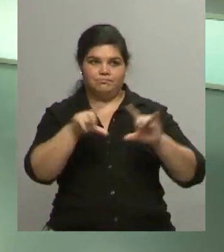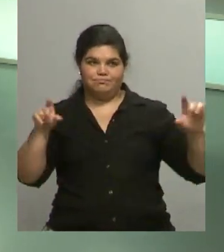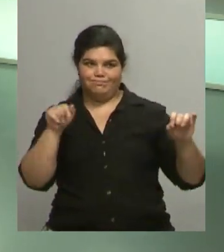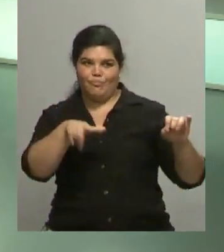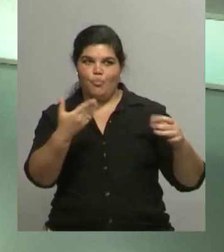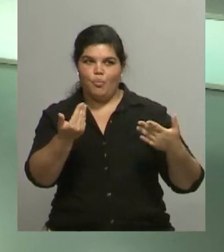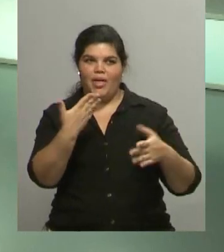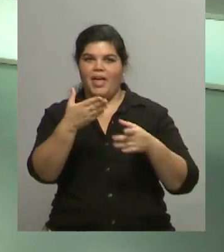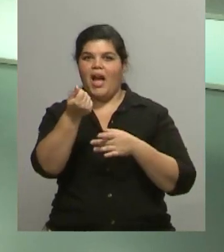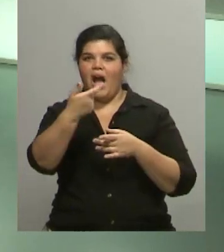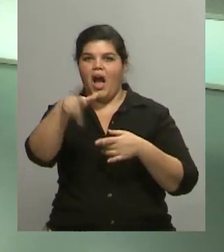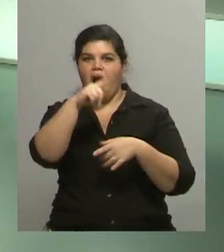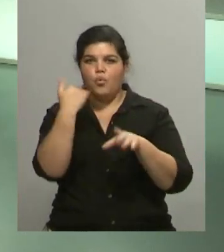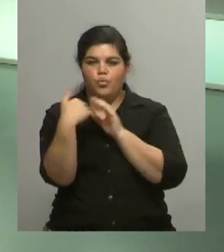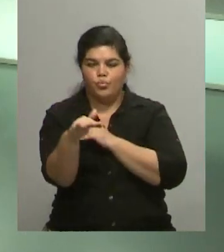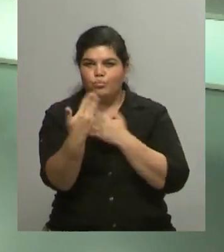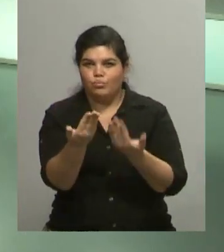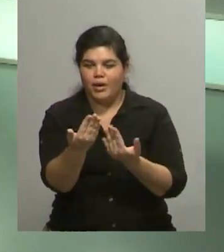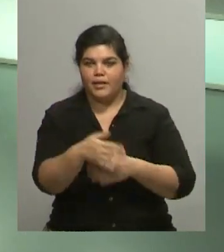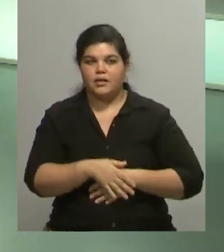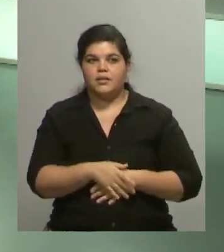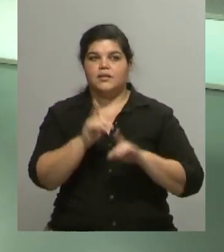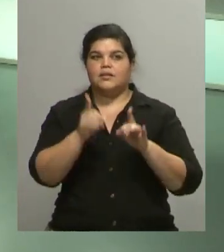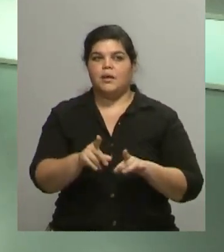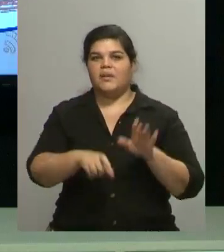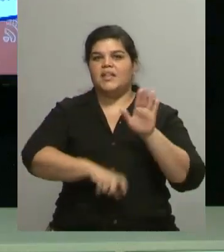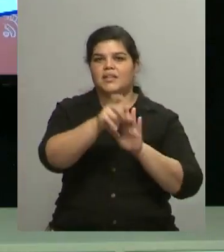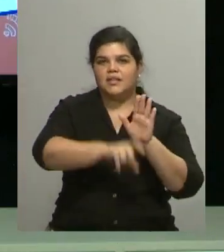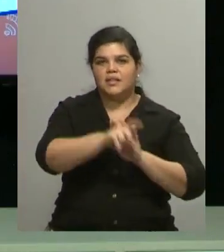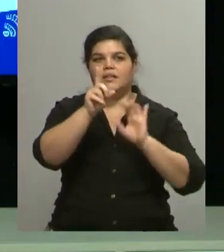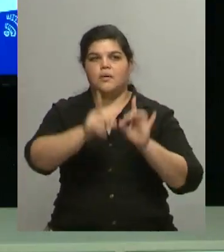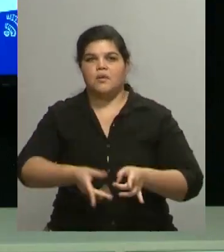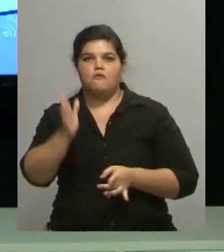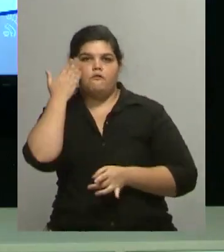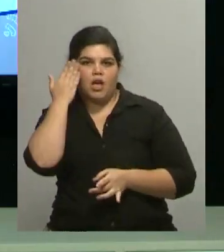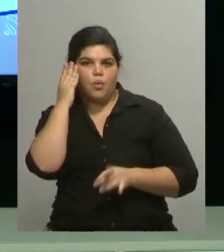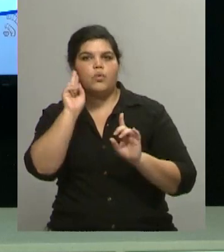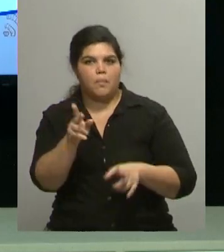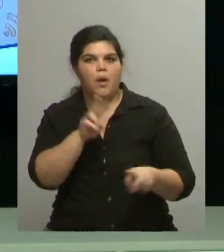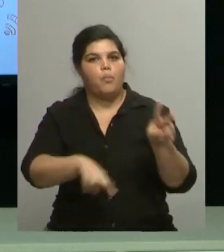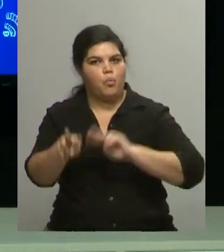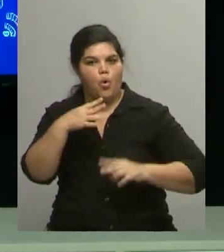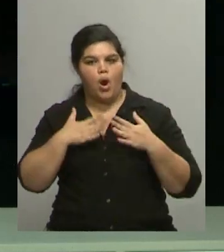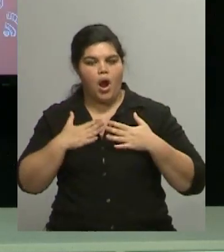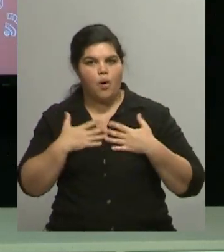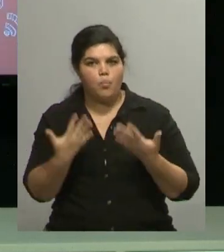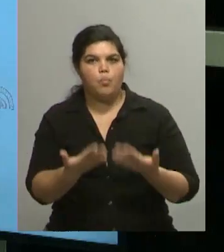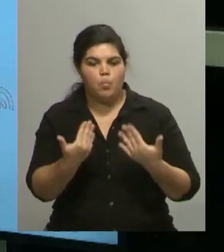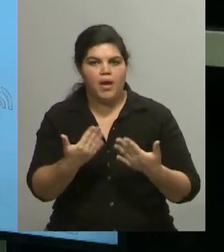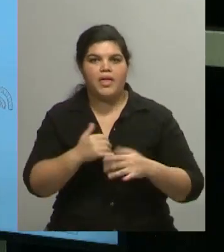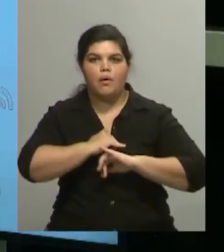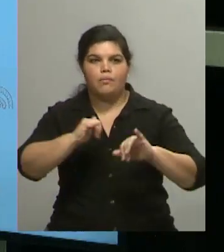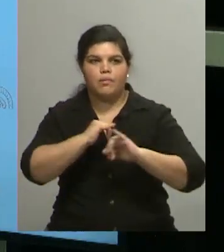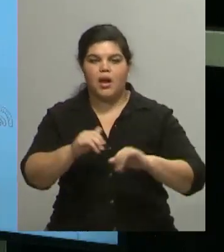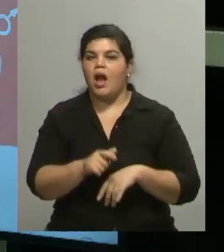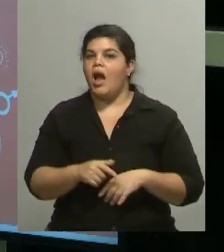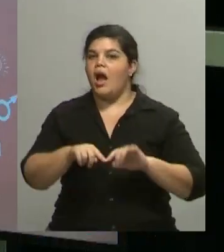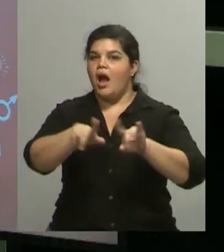tenemos...